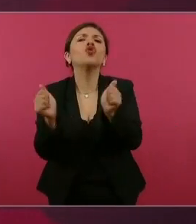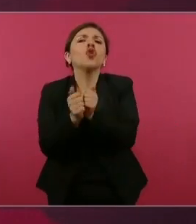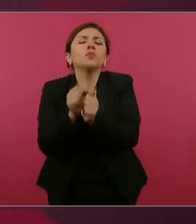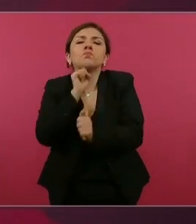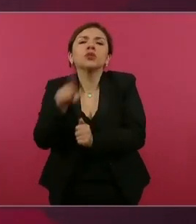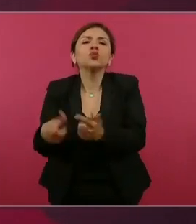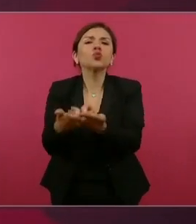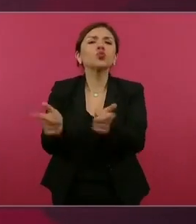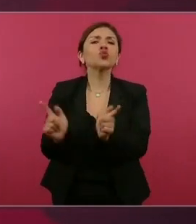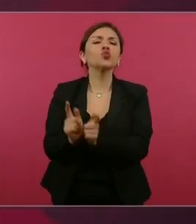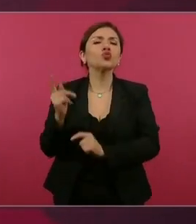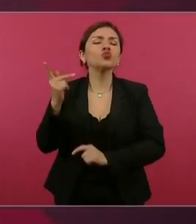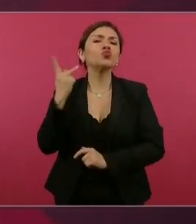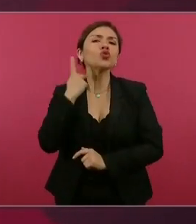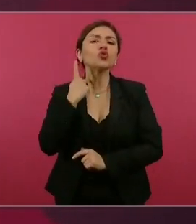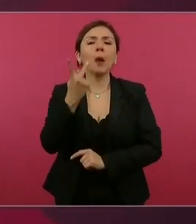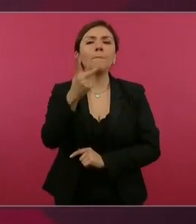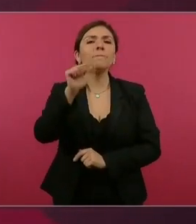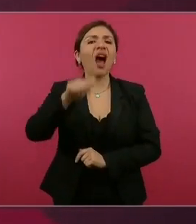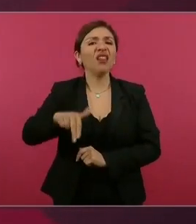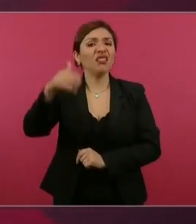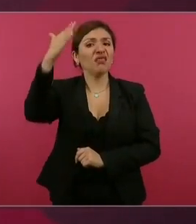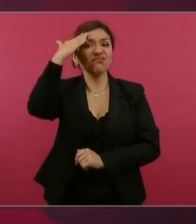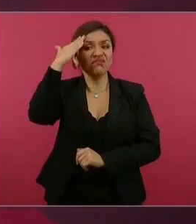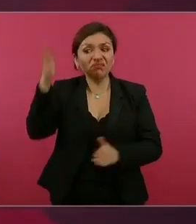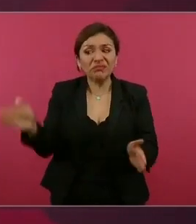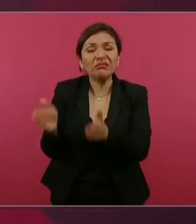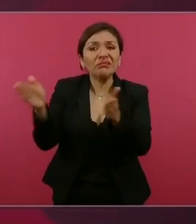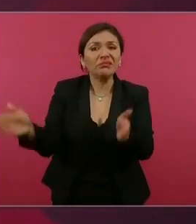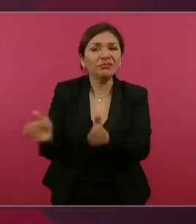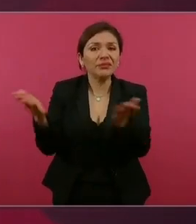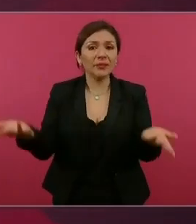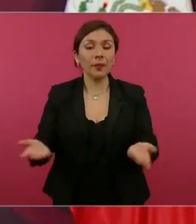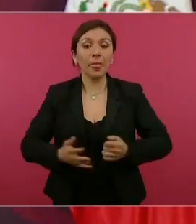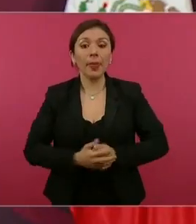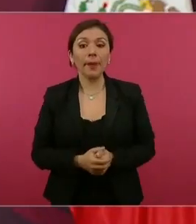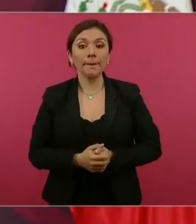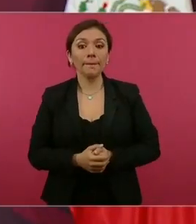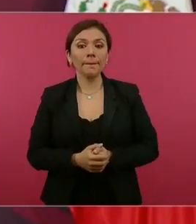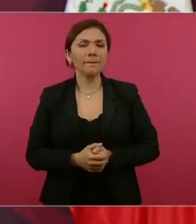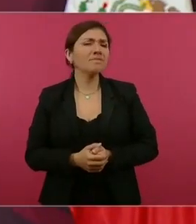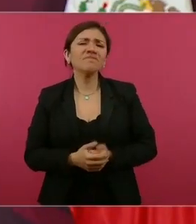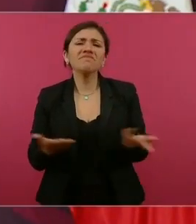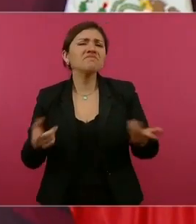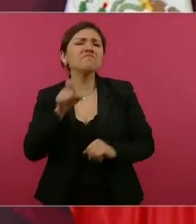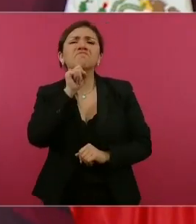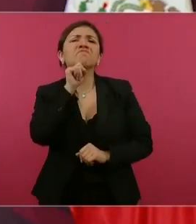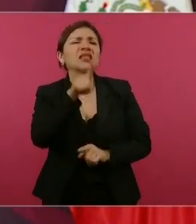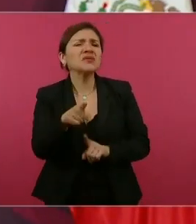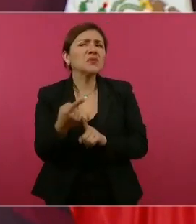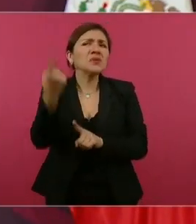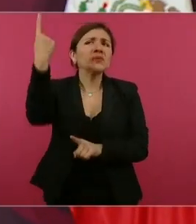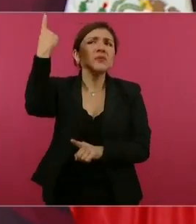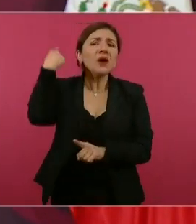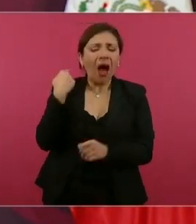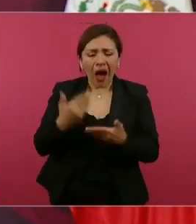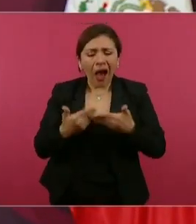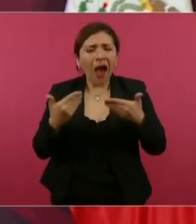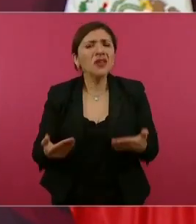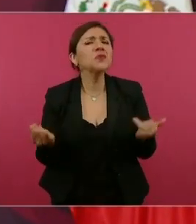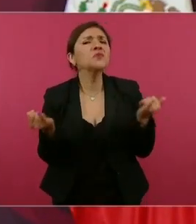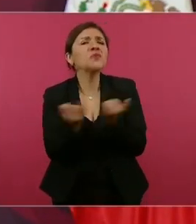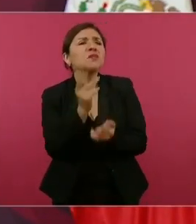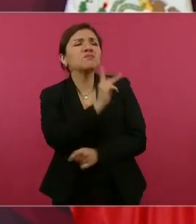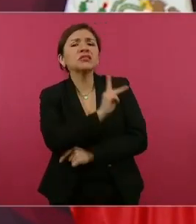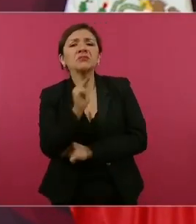y era lo mismo, algo parecido.